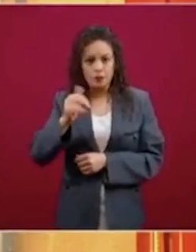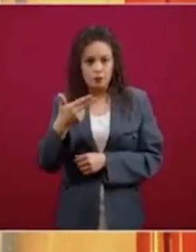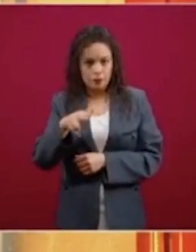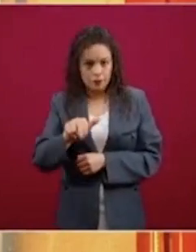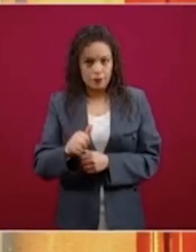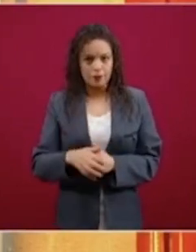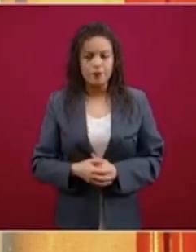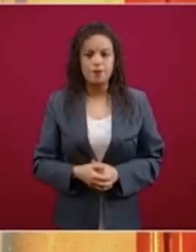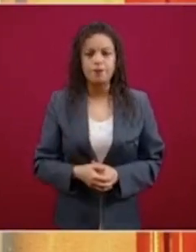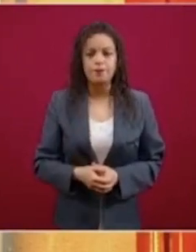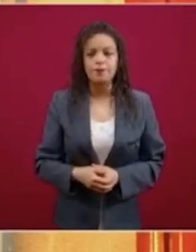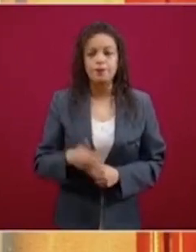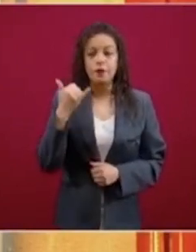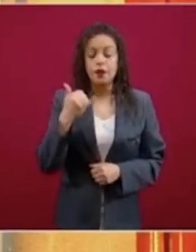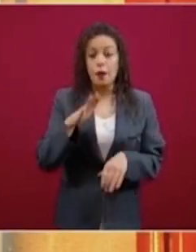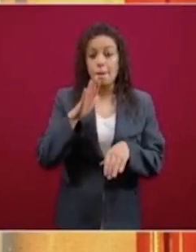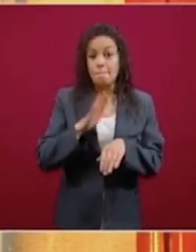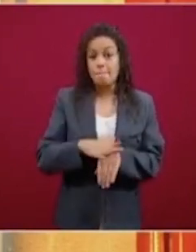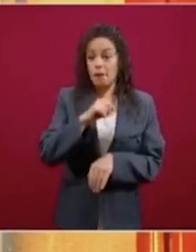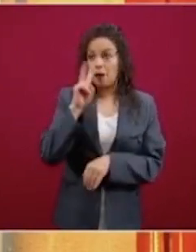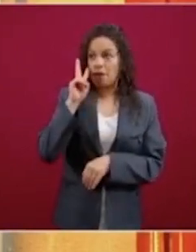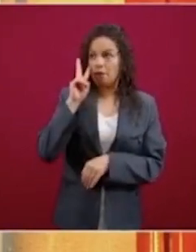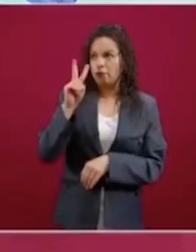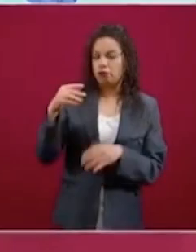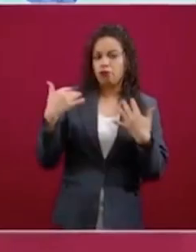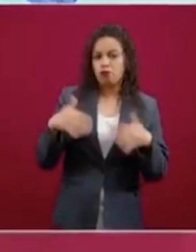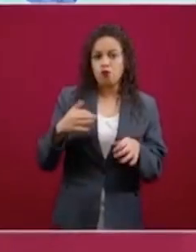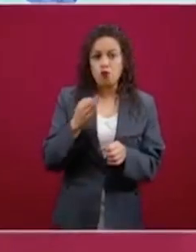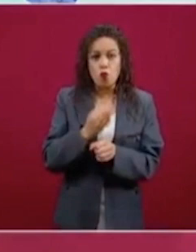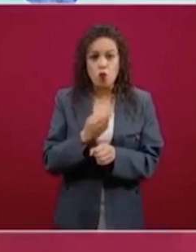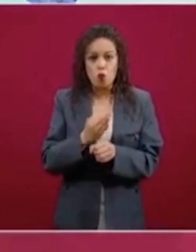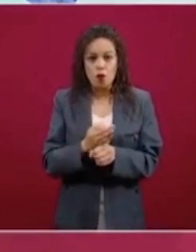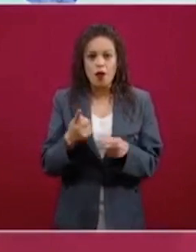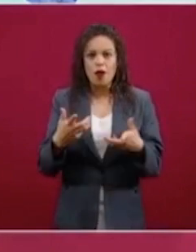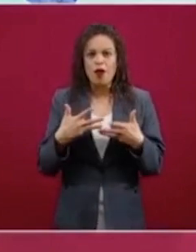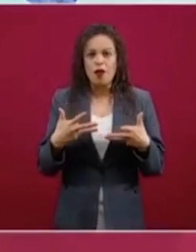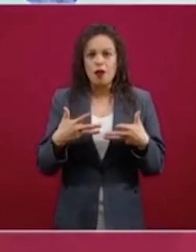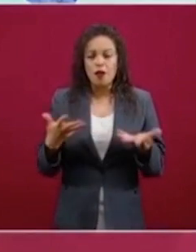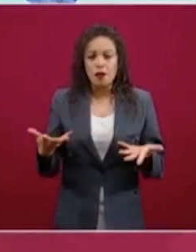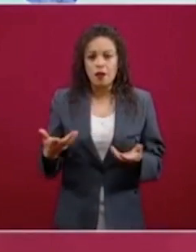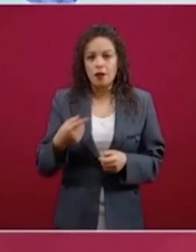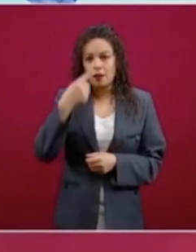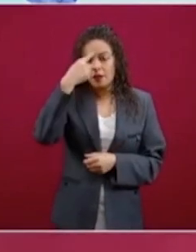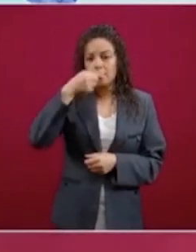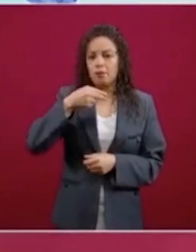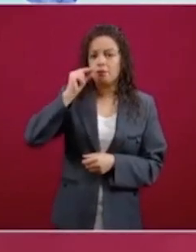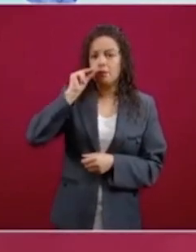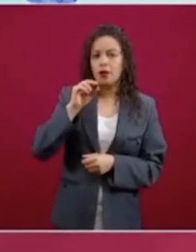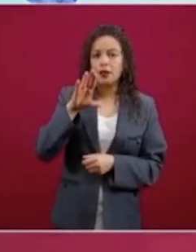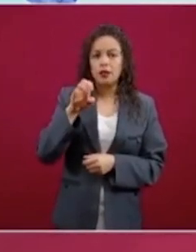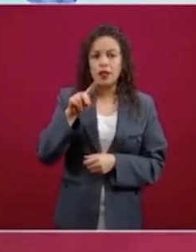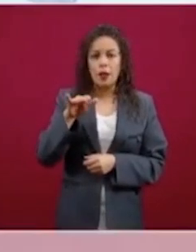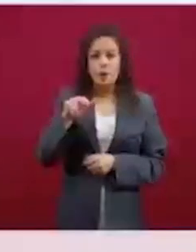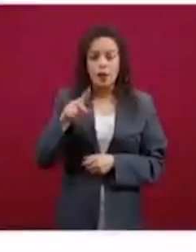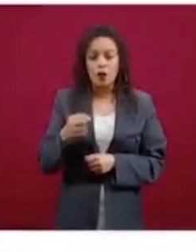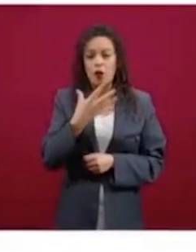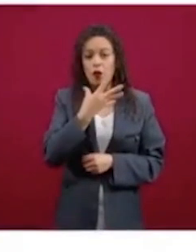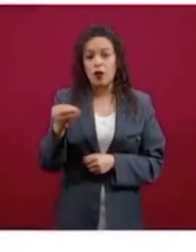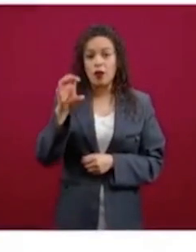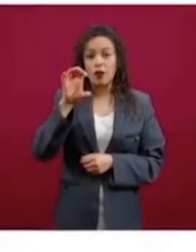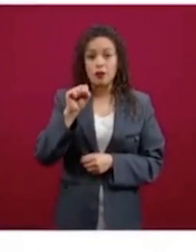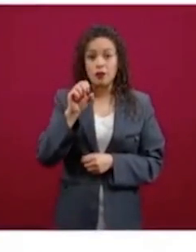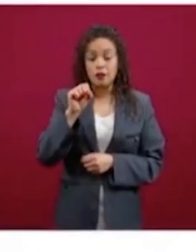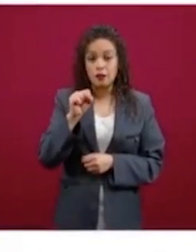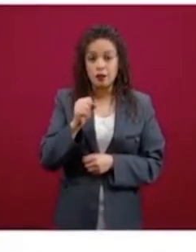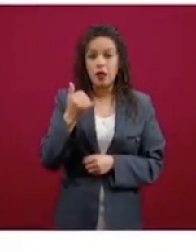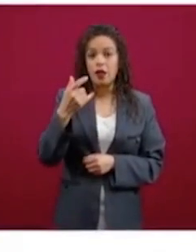Igualmente, lo que llama más la atención, pues lo que está de moda aquí es las ampolletas de fentanilo, 560 ampolletas de fentanilo,